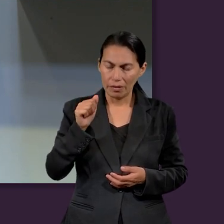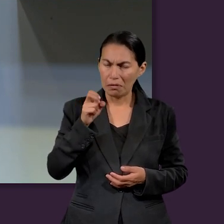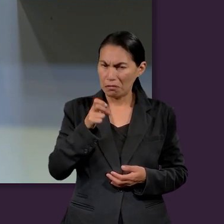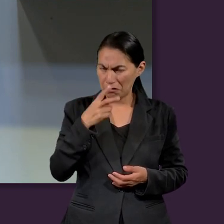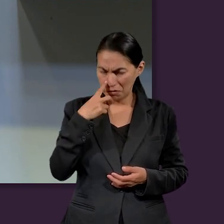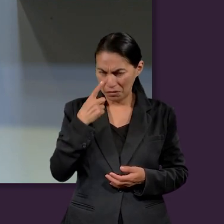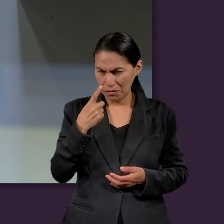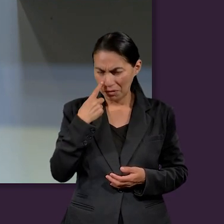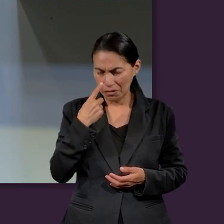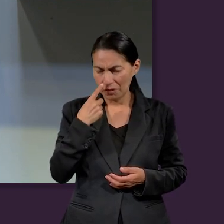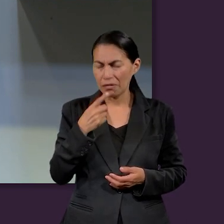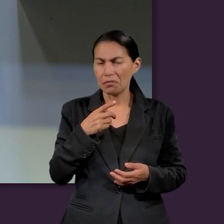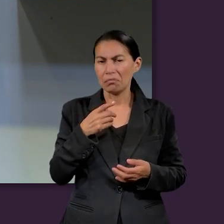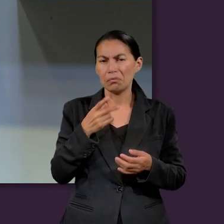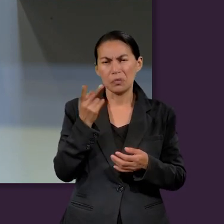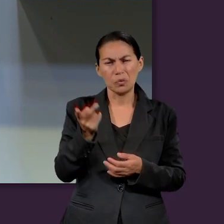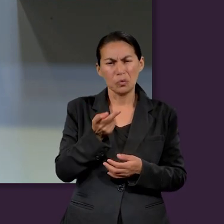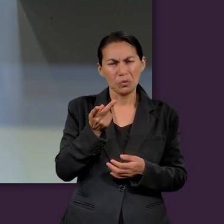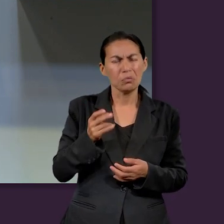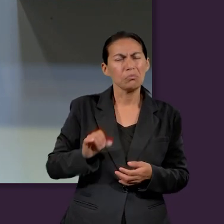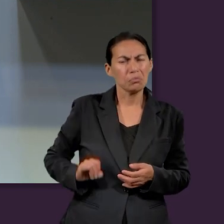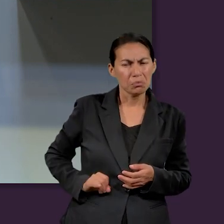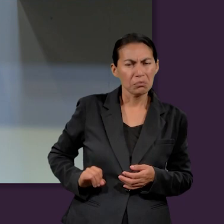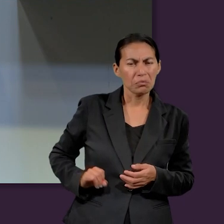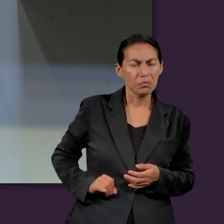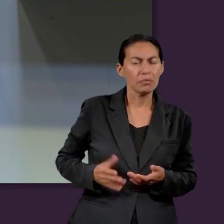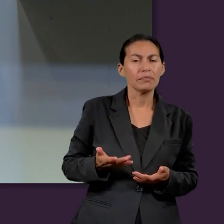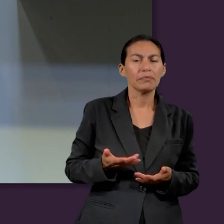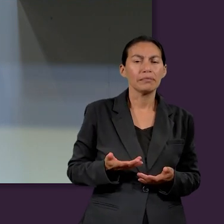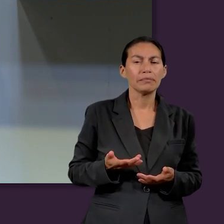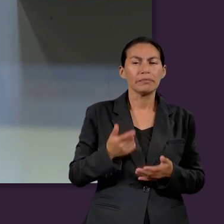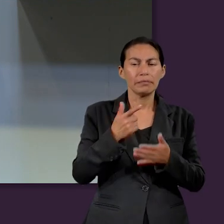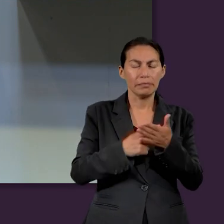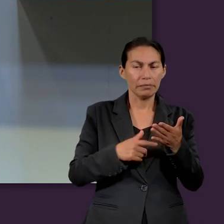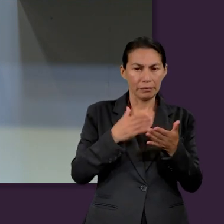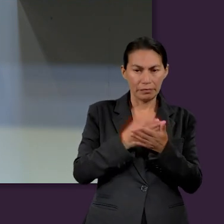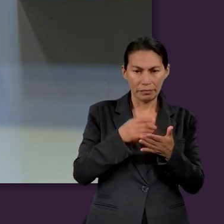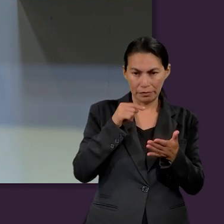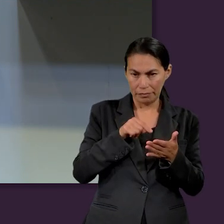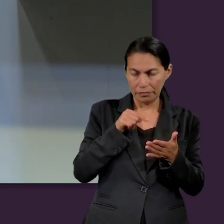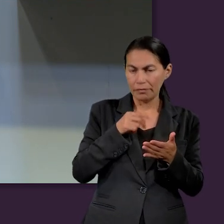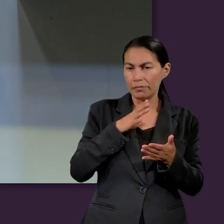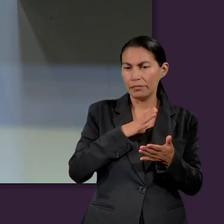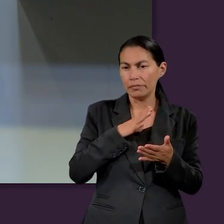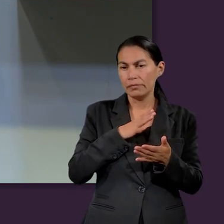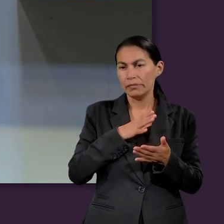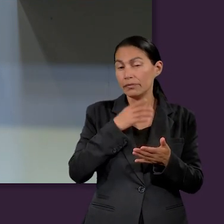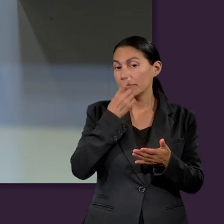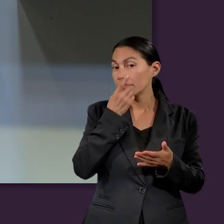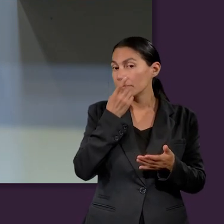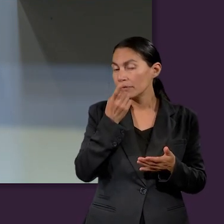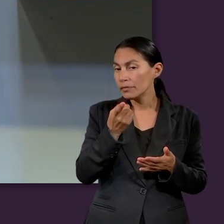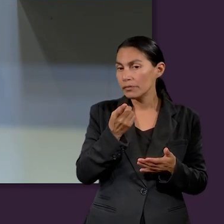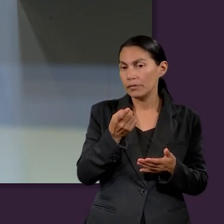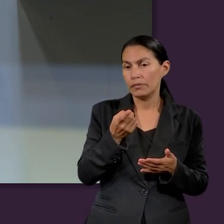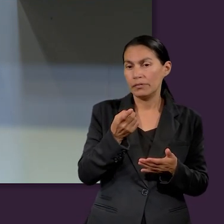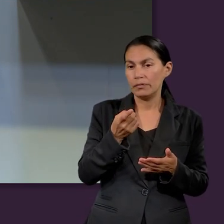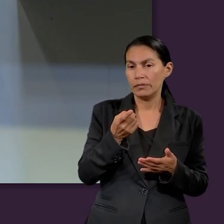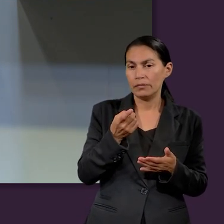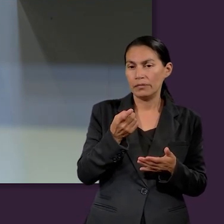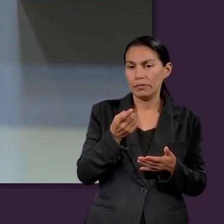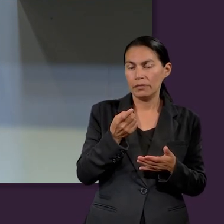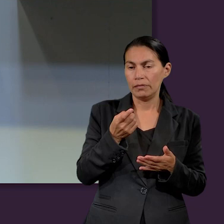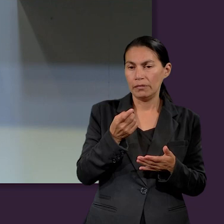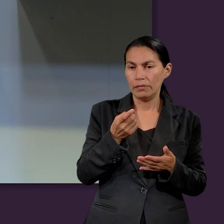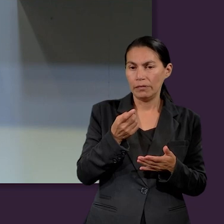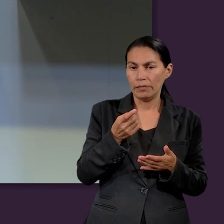al pastor Filiberto Grageda, quien nos va a dar una respuesta muy interesante, ¿saben? Hay